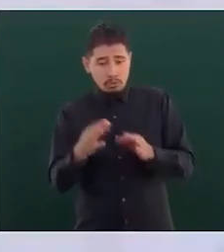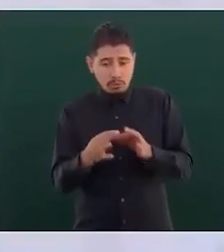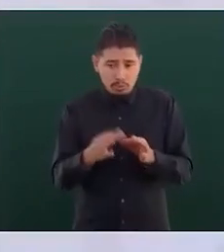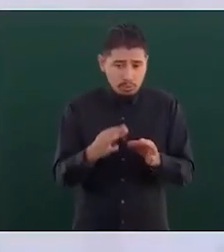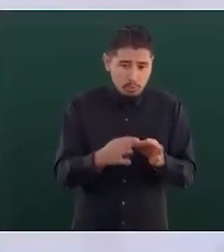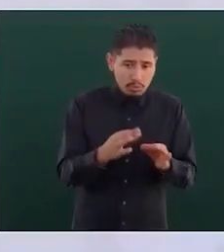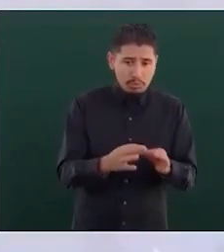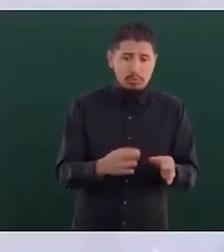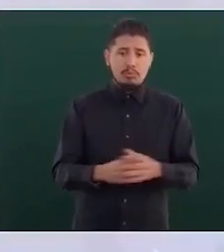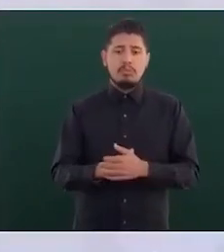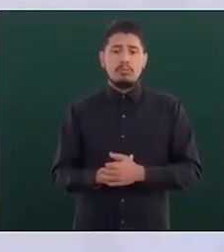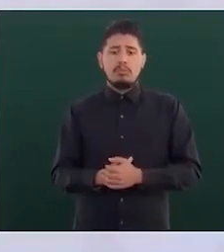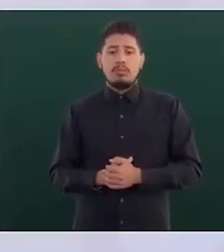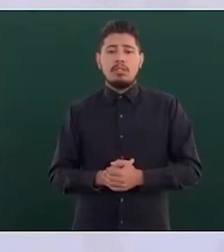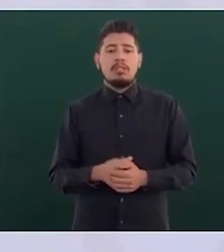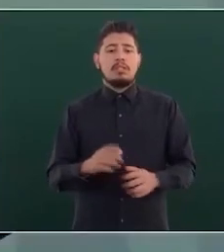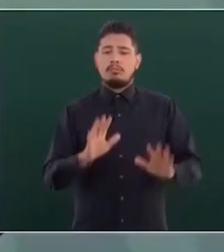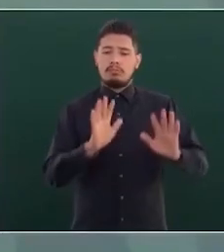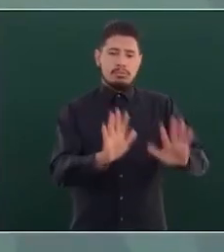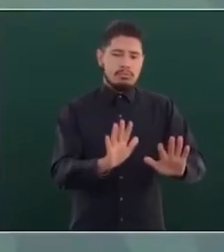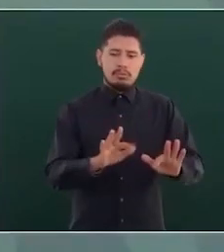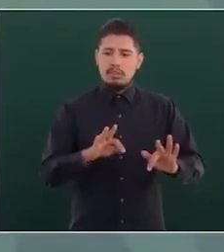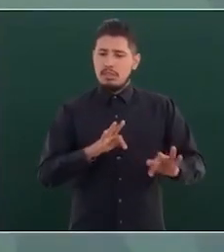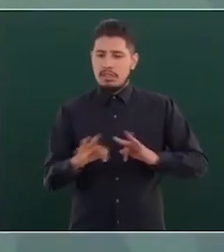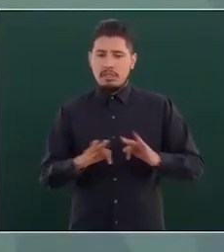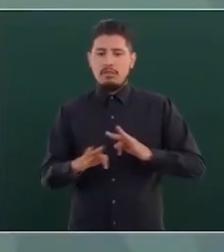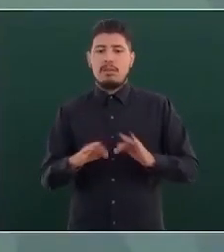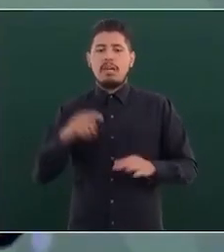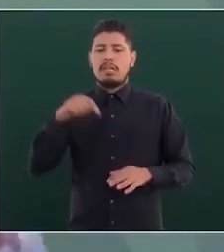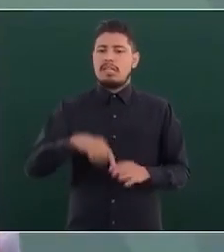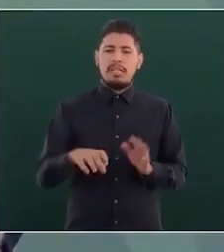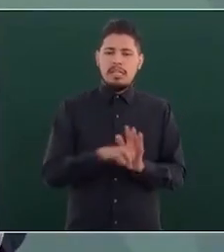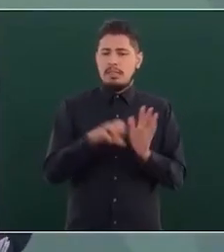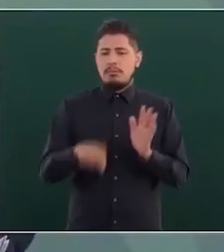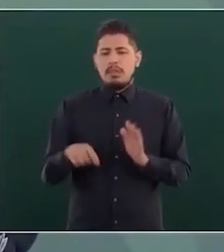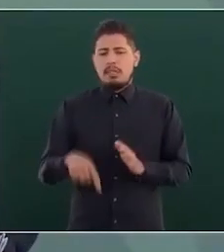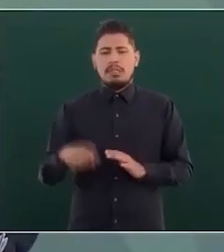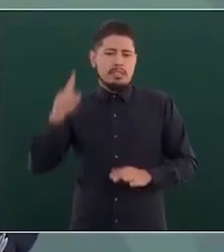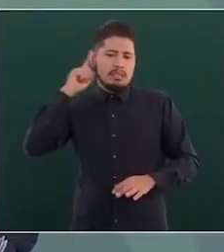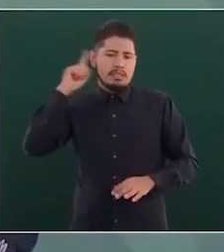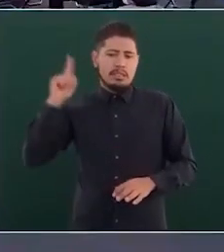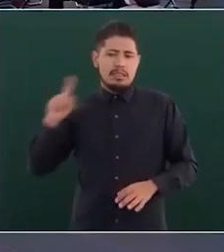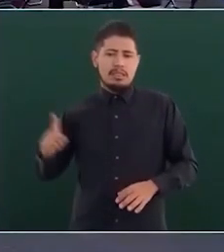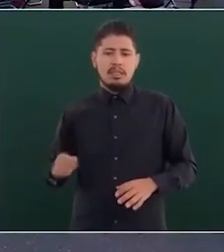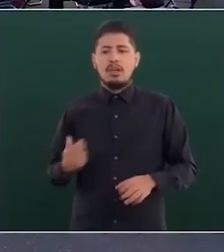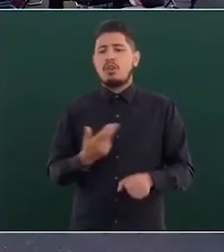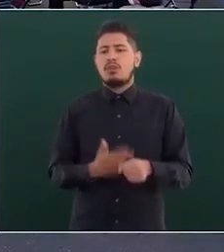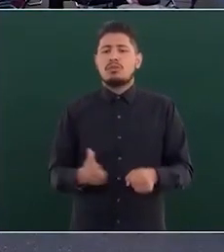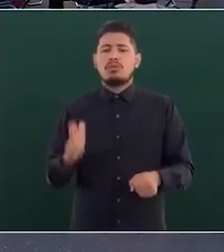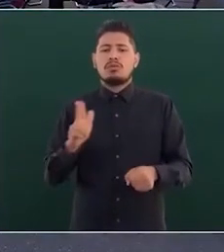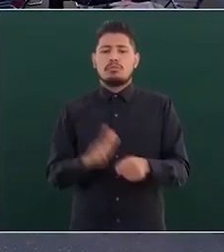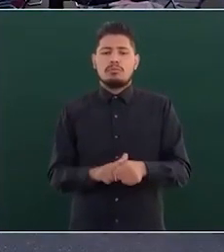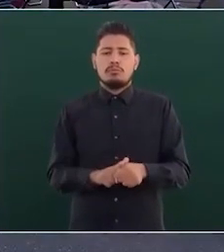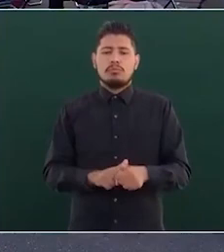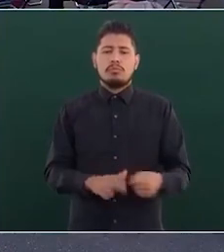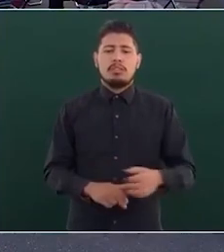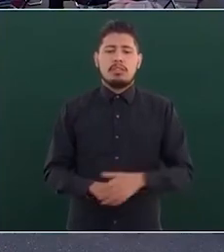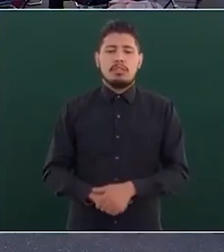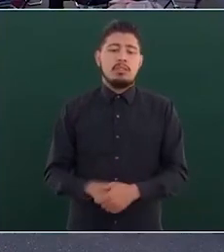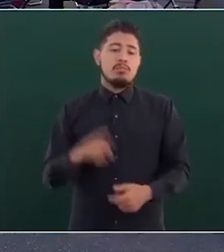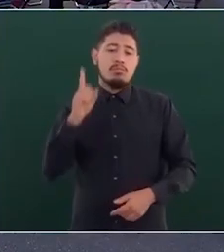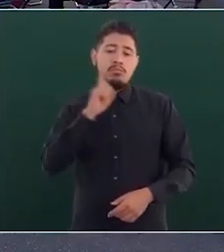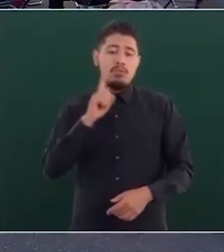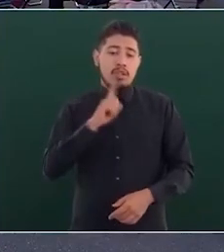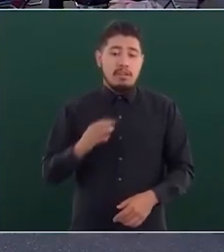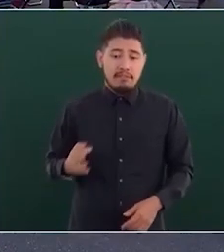pues se tienen que detener los trabajos aquí hay un ejemplo en Zacatecas hay un hospital de la